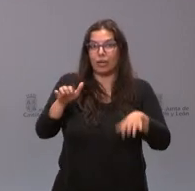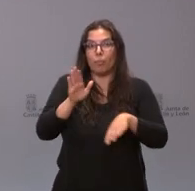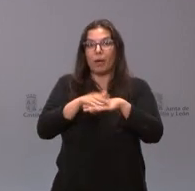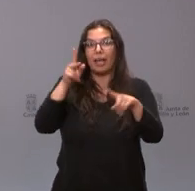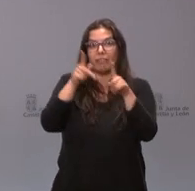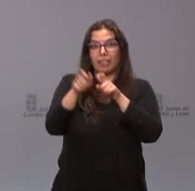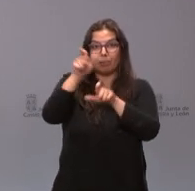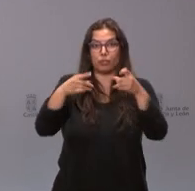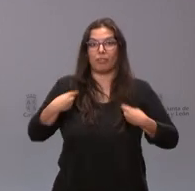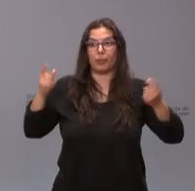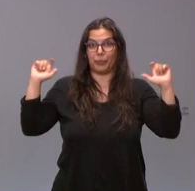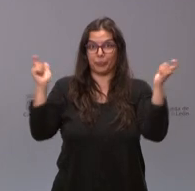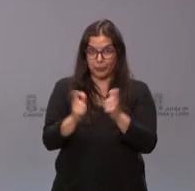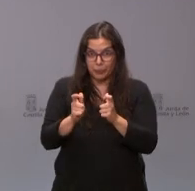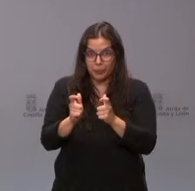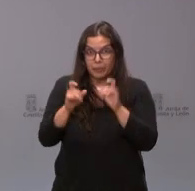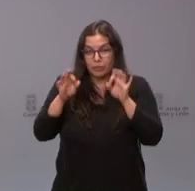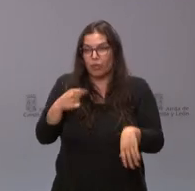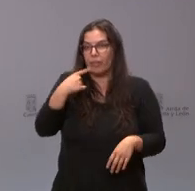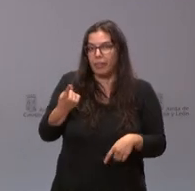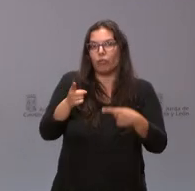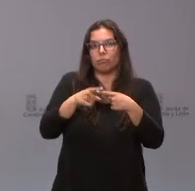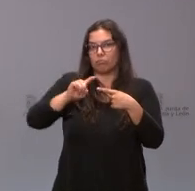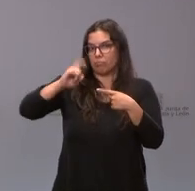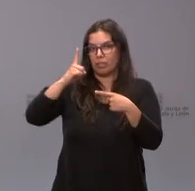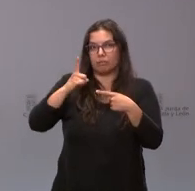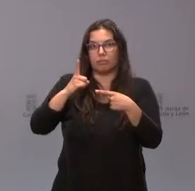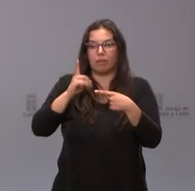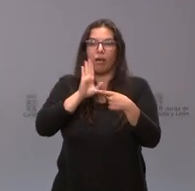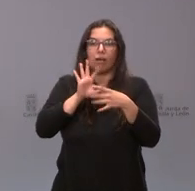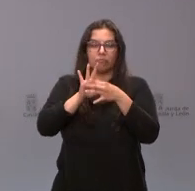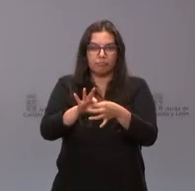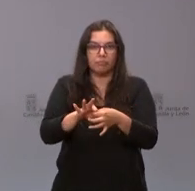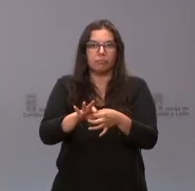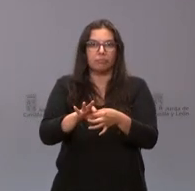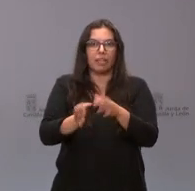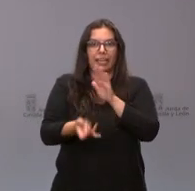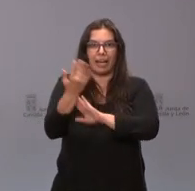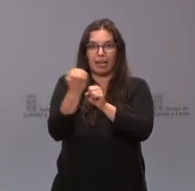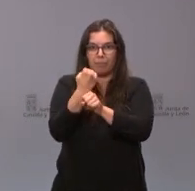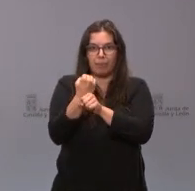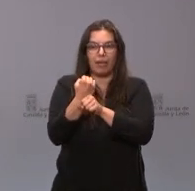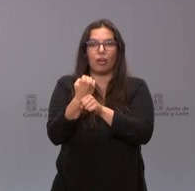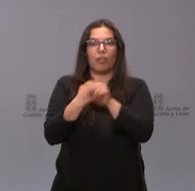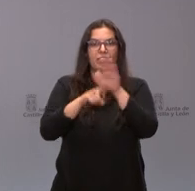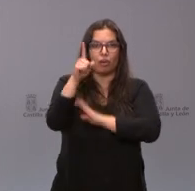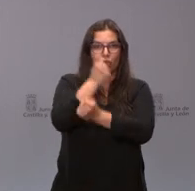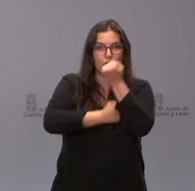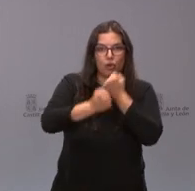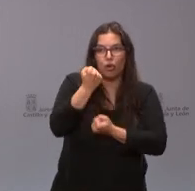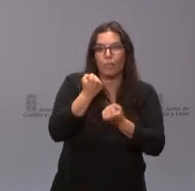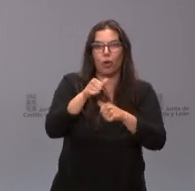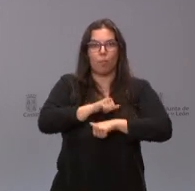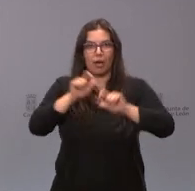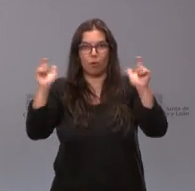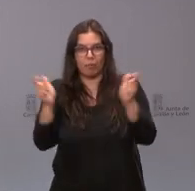de política de lucha contra la despoblación pues le diría básicamente que todo lo que tiene que ver con la creación de empleo el desarrollo económico bajar la tasa de